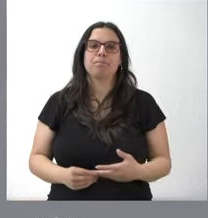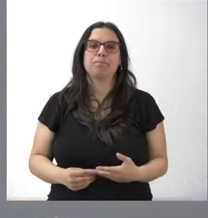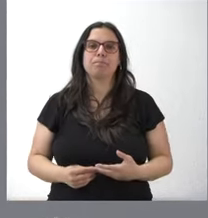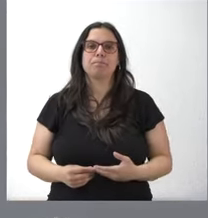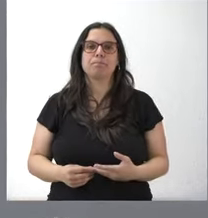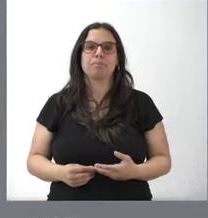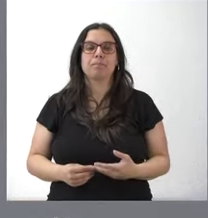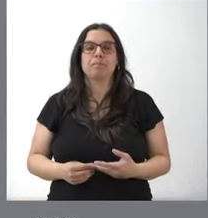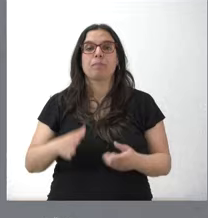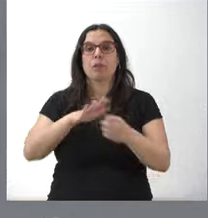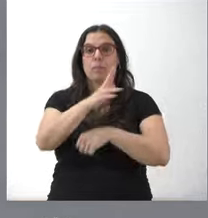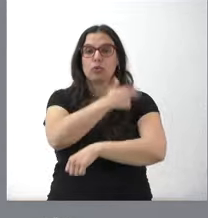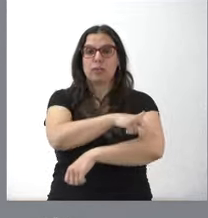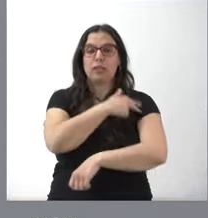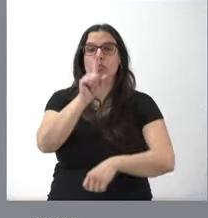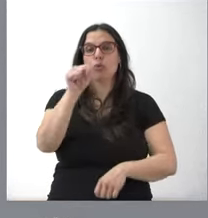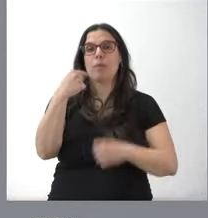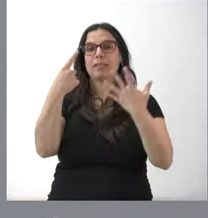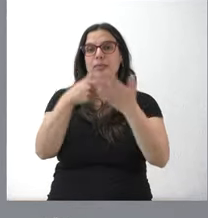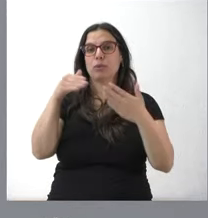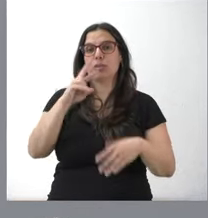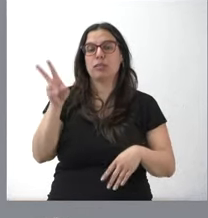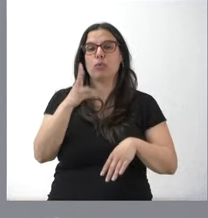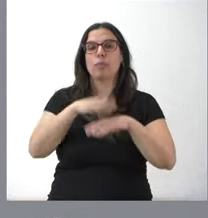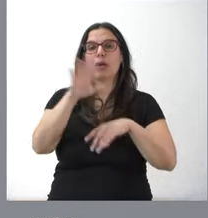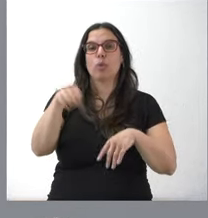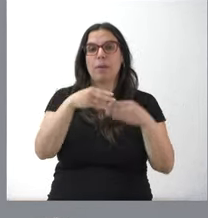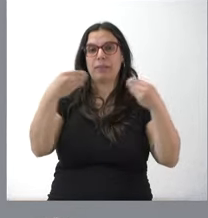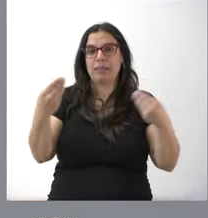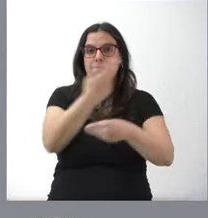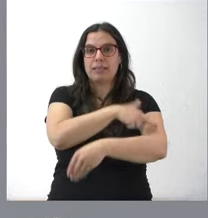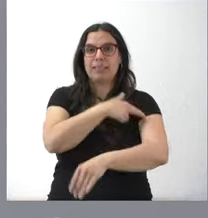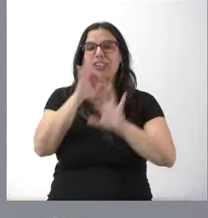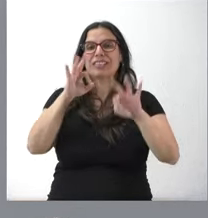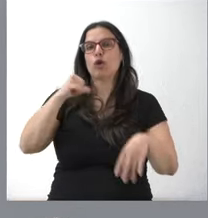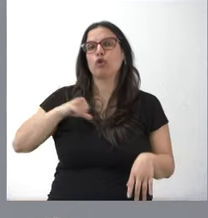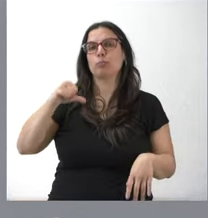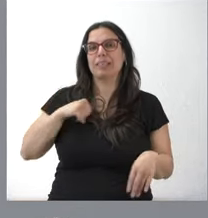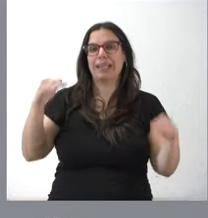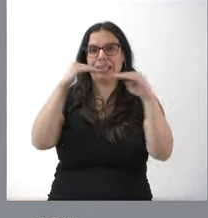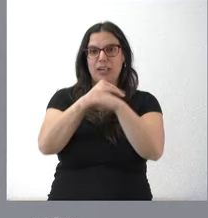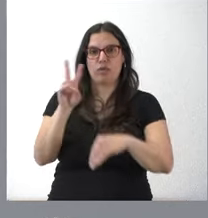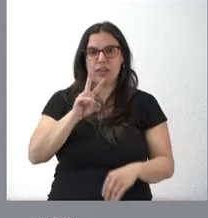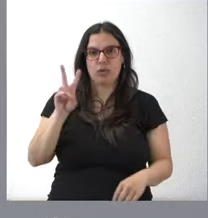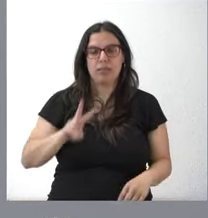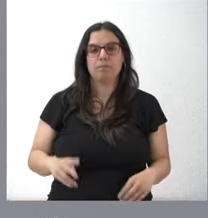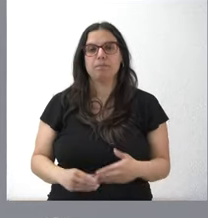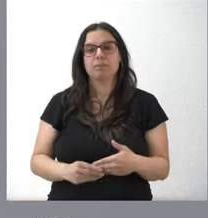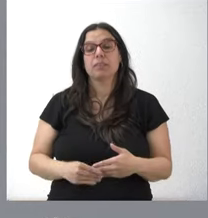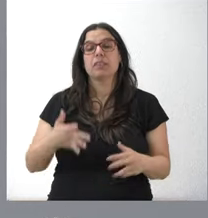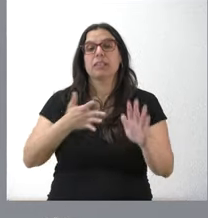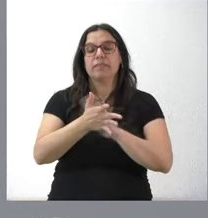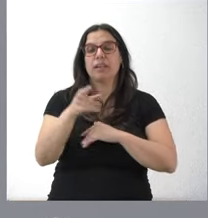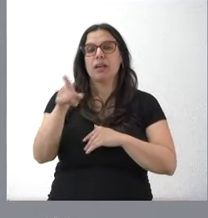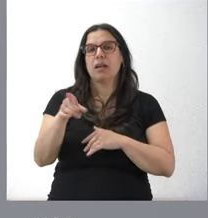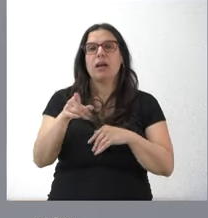En el ámbito sanitario, 1,6 millones de euros para suministros sanitarios en el Hospital Clínico de Valladolid. Son suministros